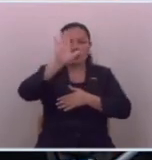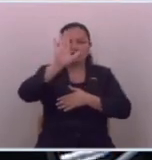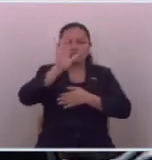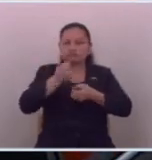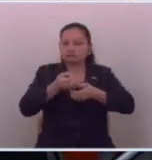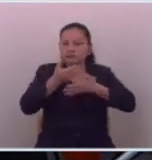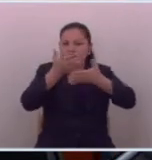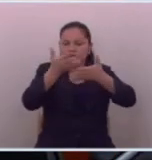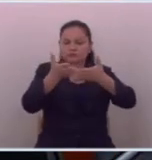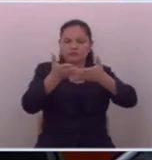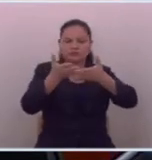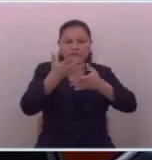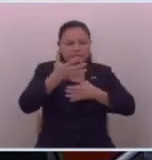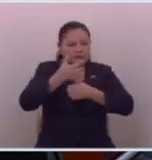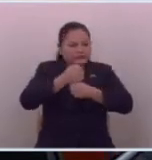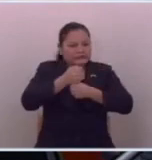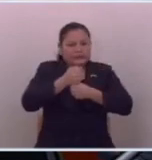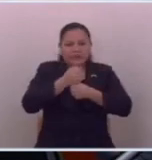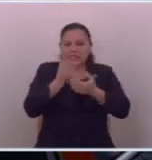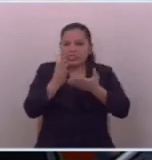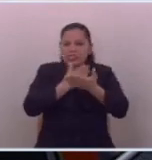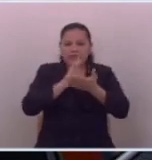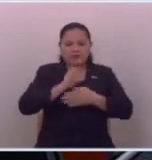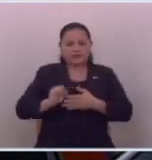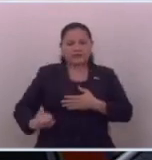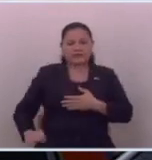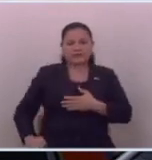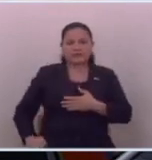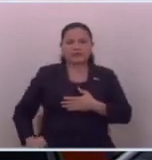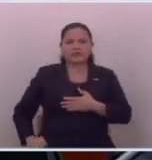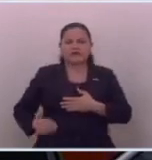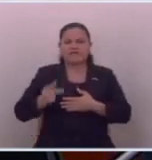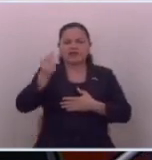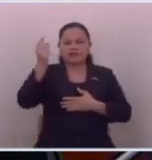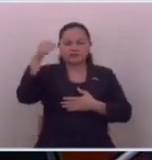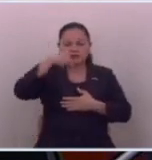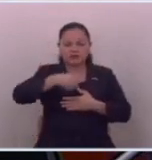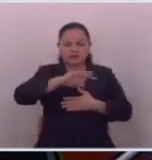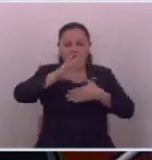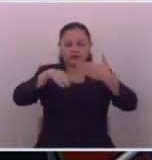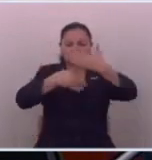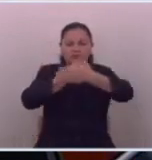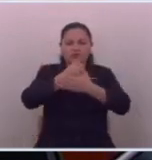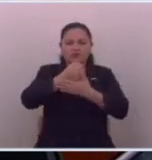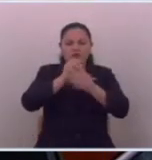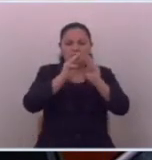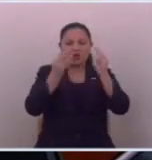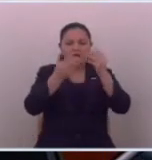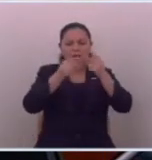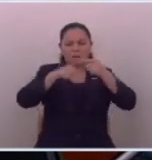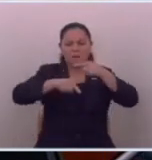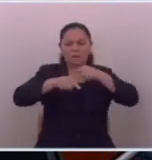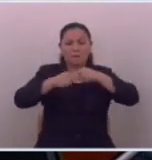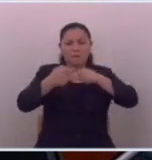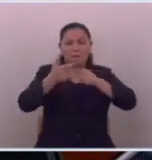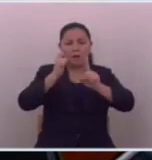era tal la inseguridad en el salvador que era fácil decir a las pandillas asesinaron a tal persona